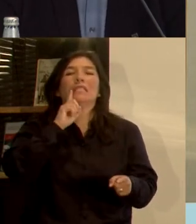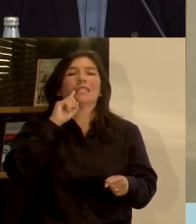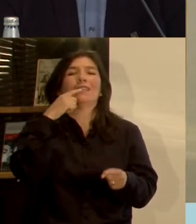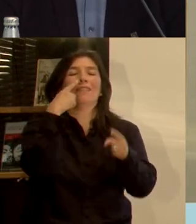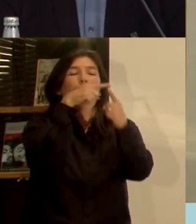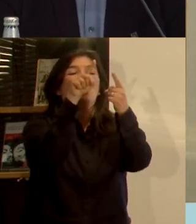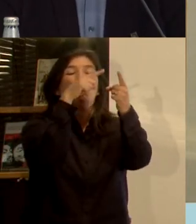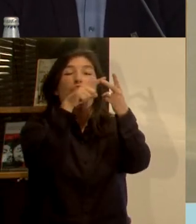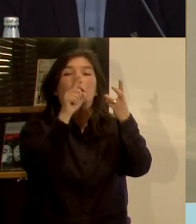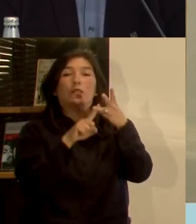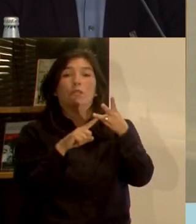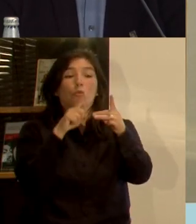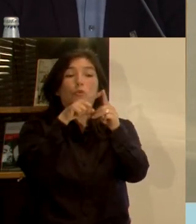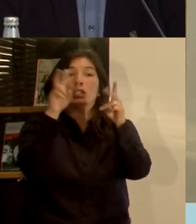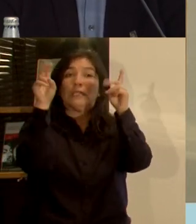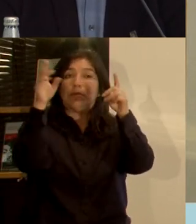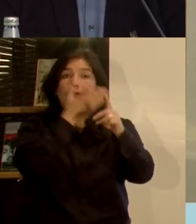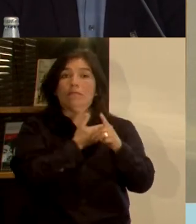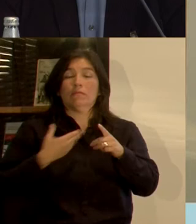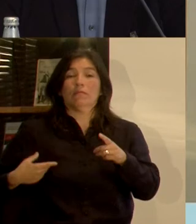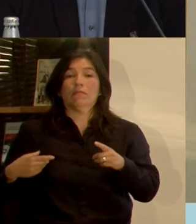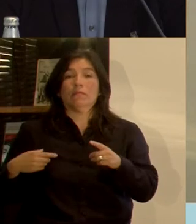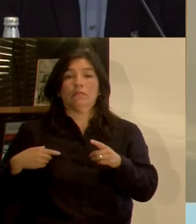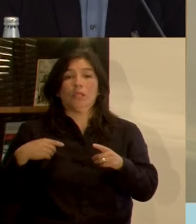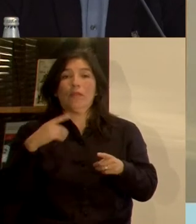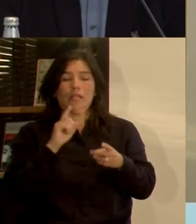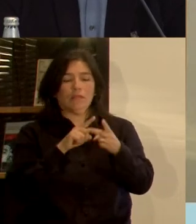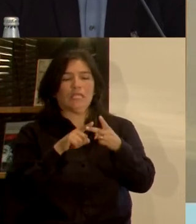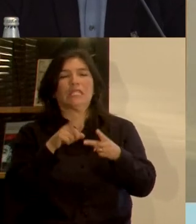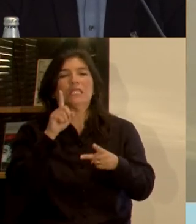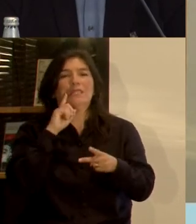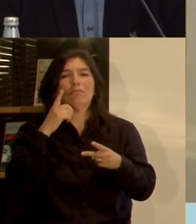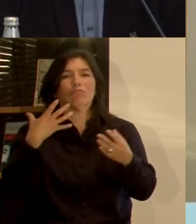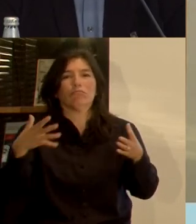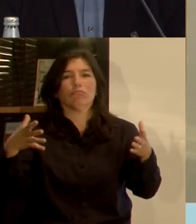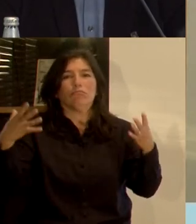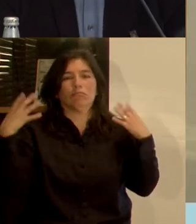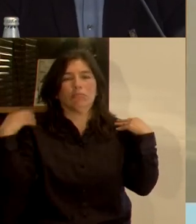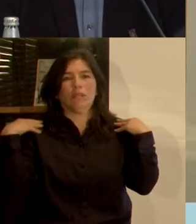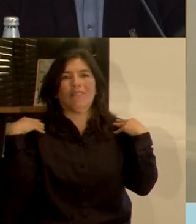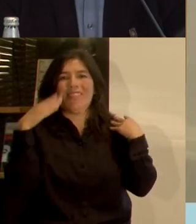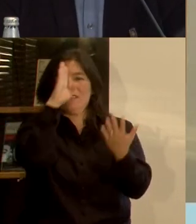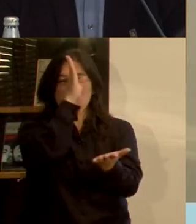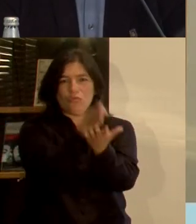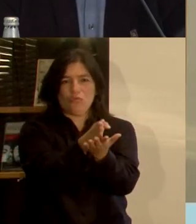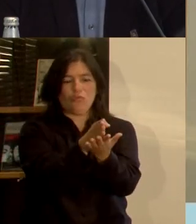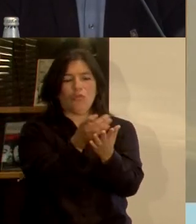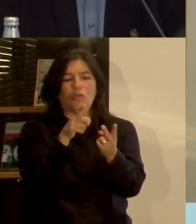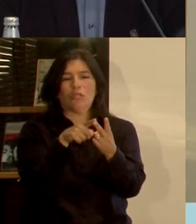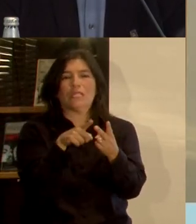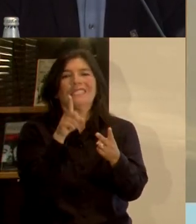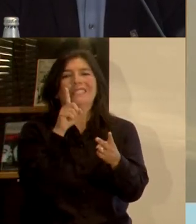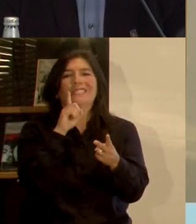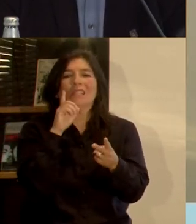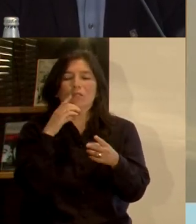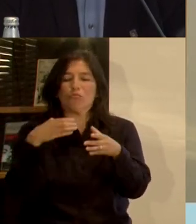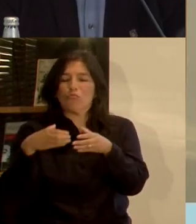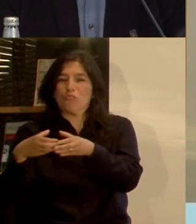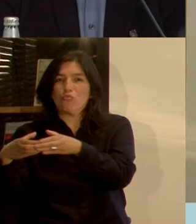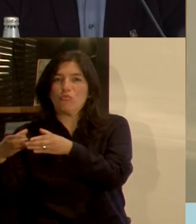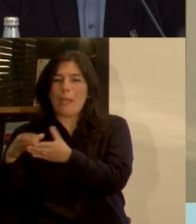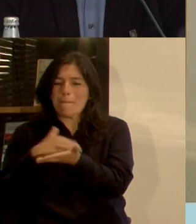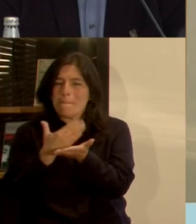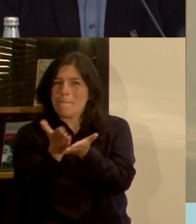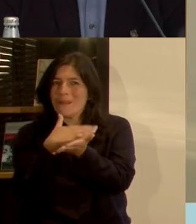modo de ver. Un tema es la gobernabilidad, quien toma las decisiones políticas del desarrollo de la ciudad, quiénes son los órganos que planifican y